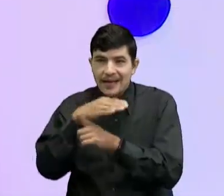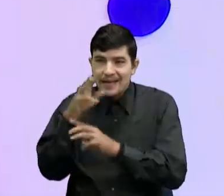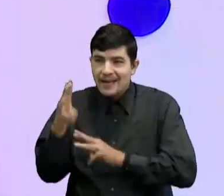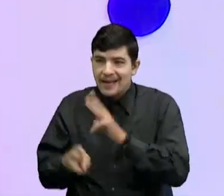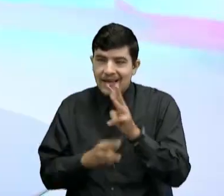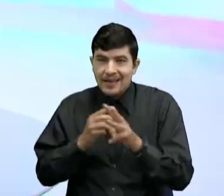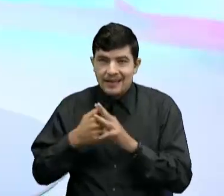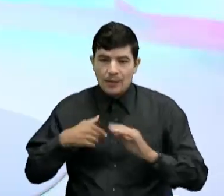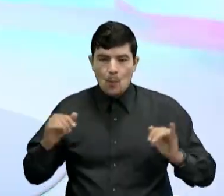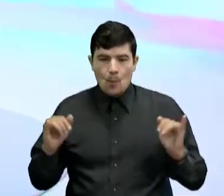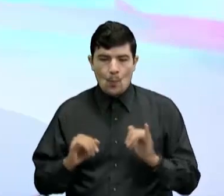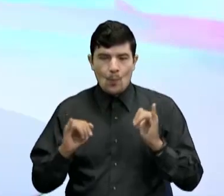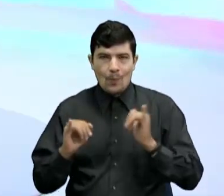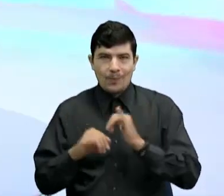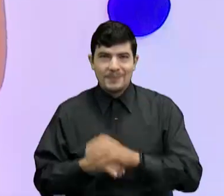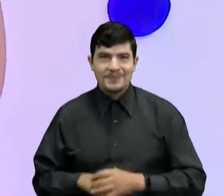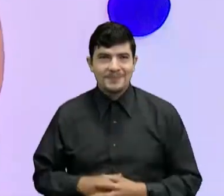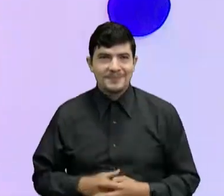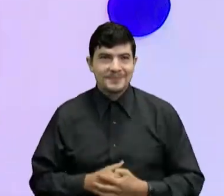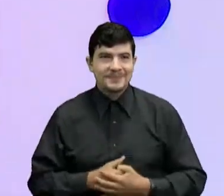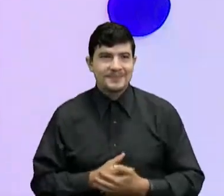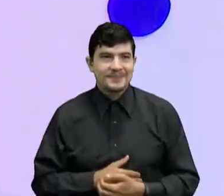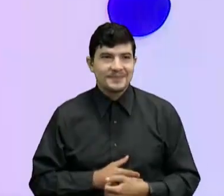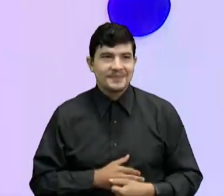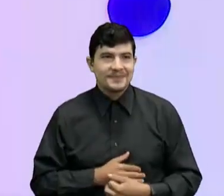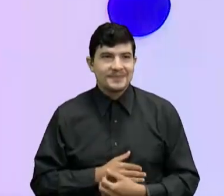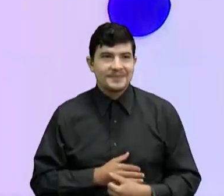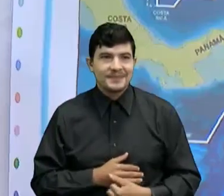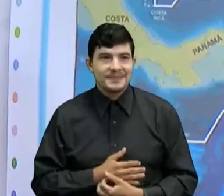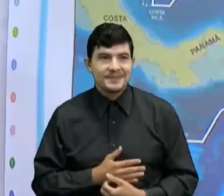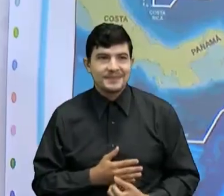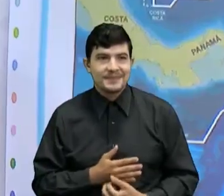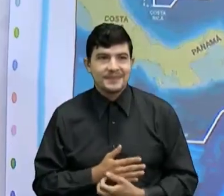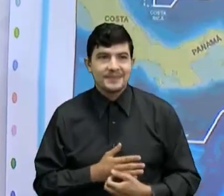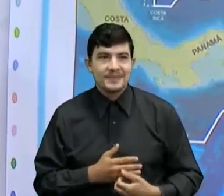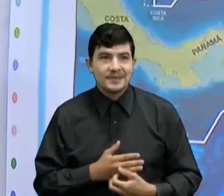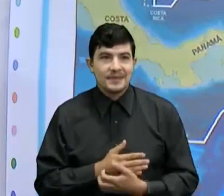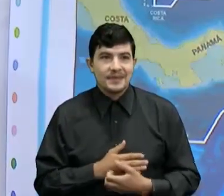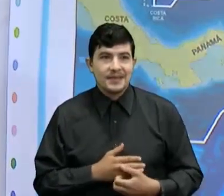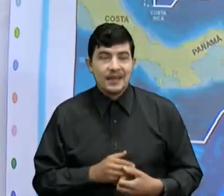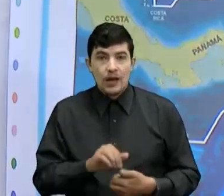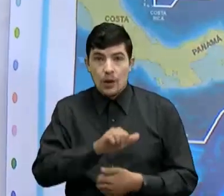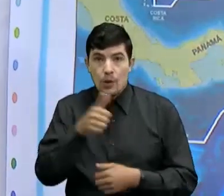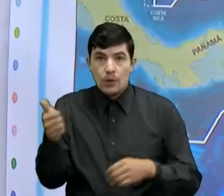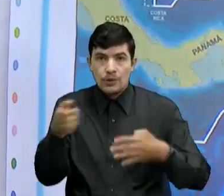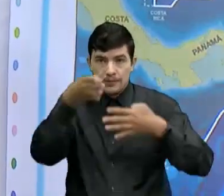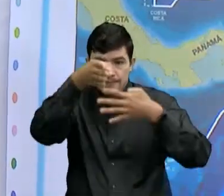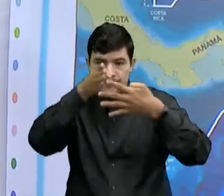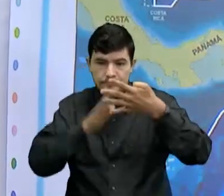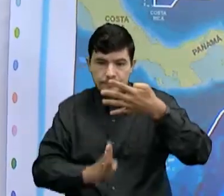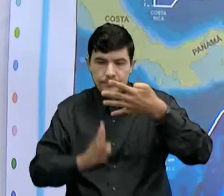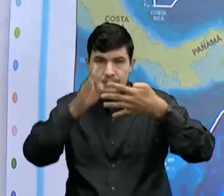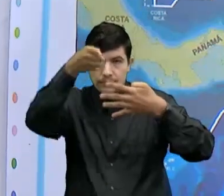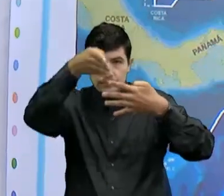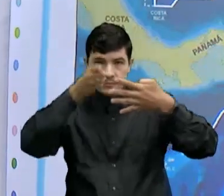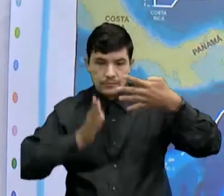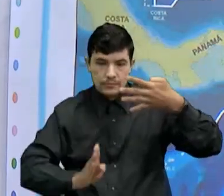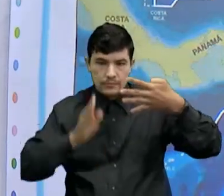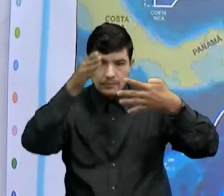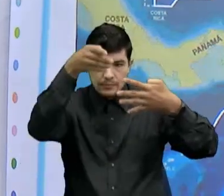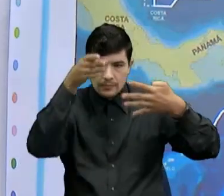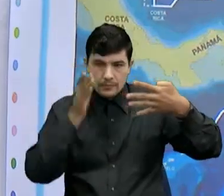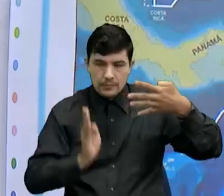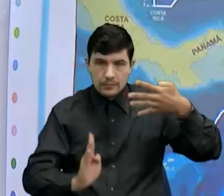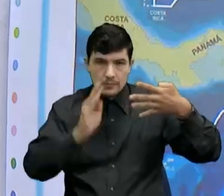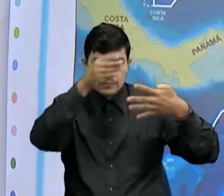De peso Y la otra línea Principal Es el meridiano de Greenwich Que es la línea Que